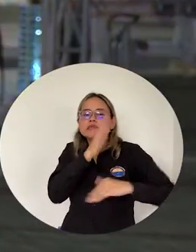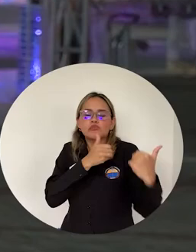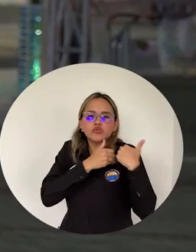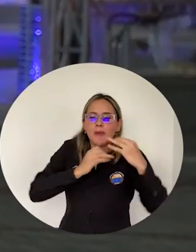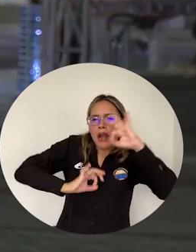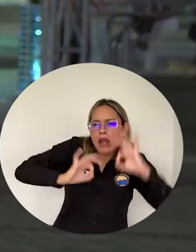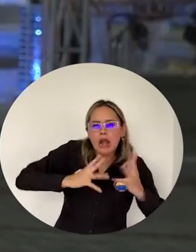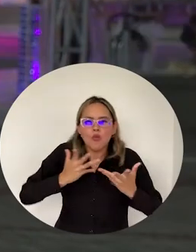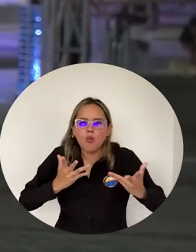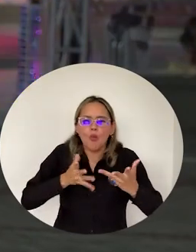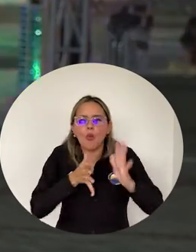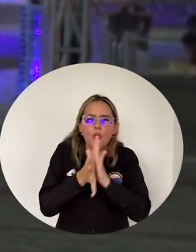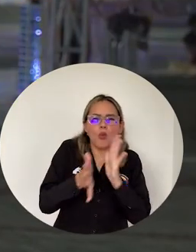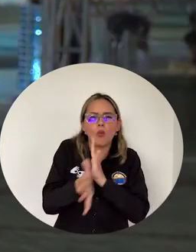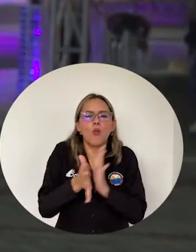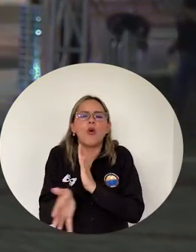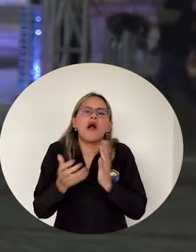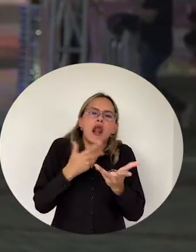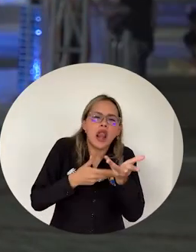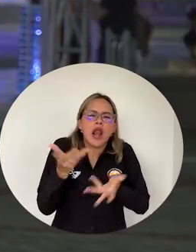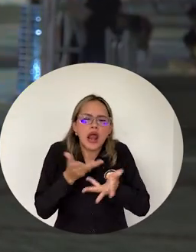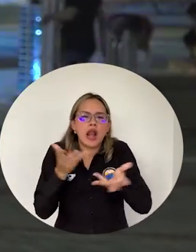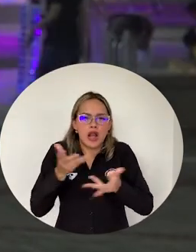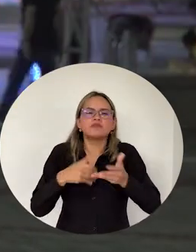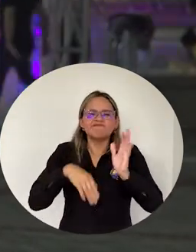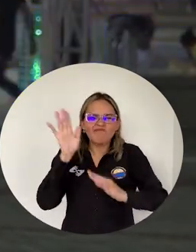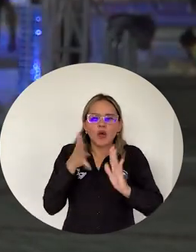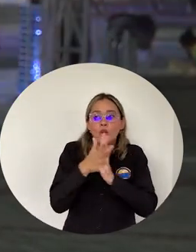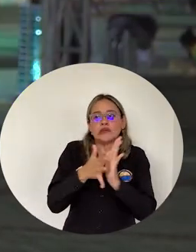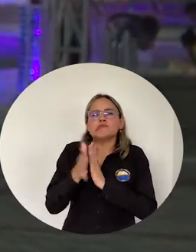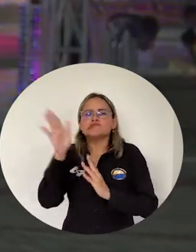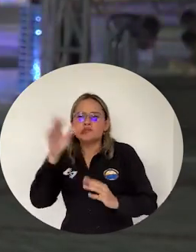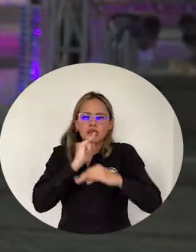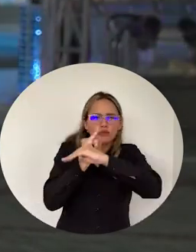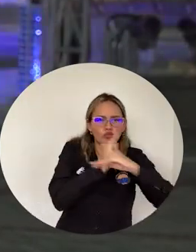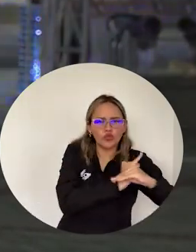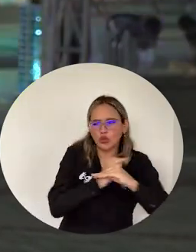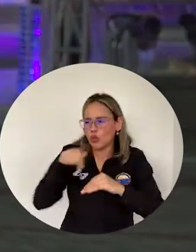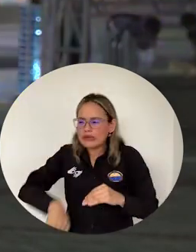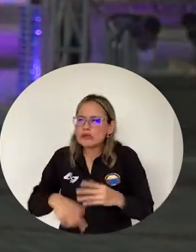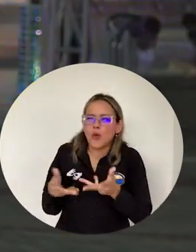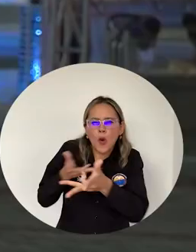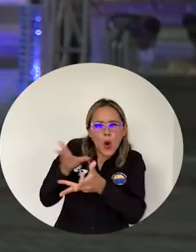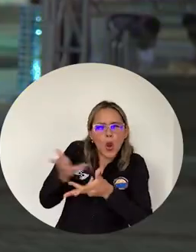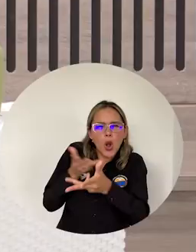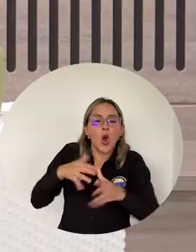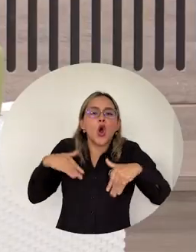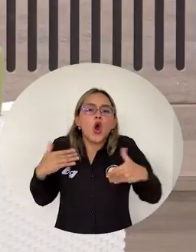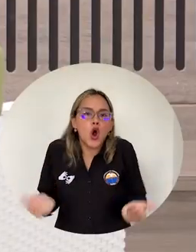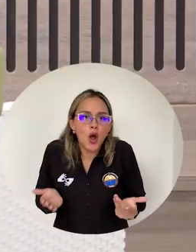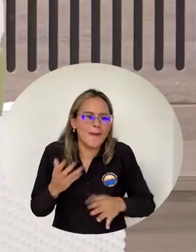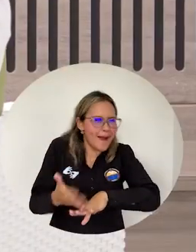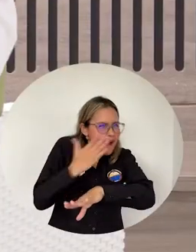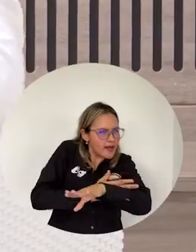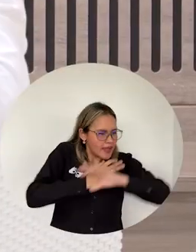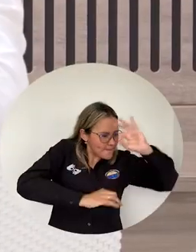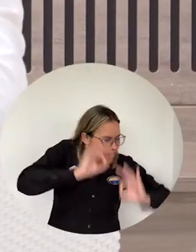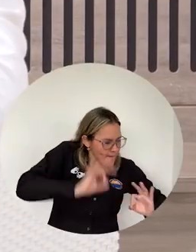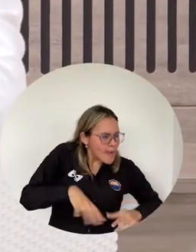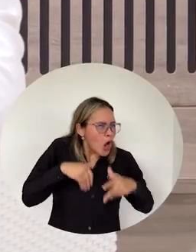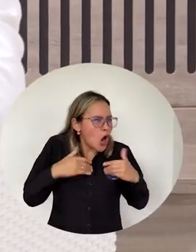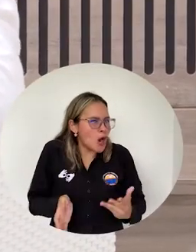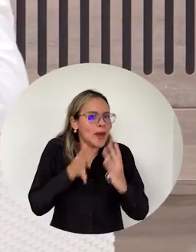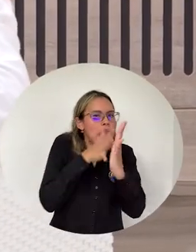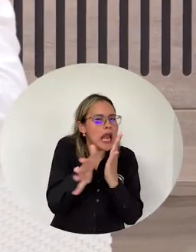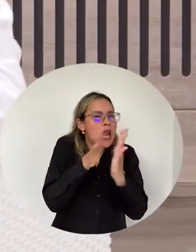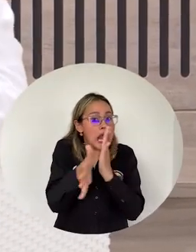profundo En términos de investigación De colaboración De compenetración De las dos instituciones Son el resultado Como de ese trabajo previo En la medida en que La universidad